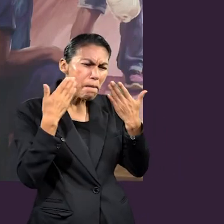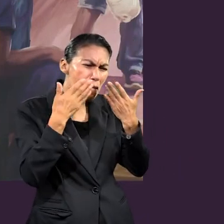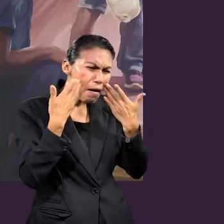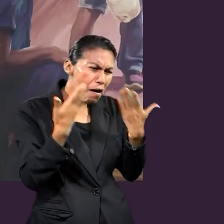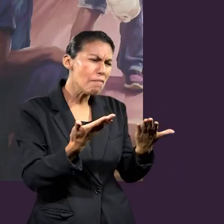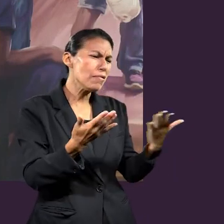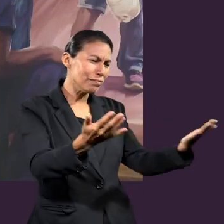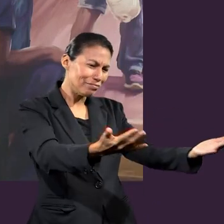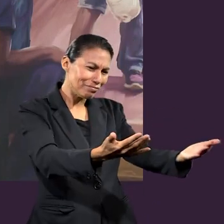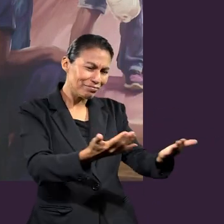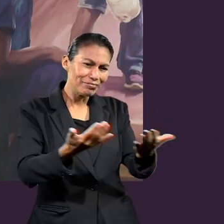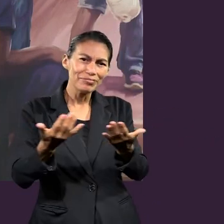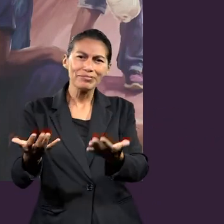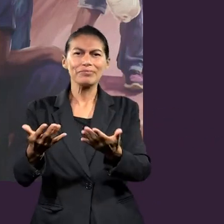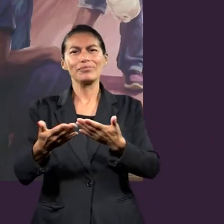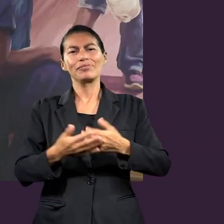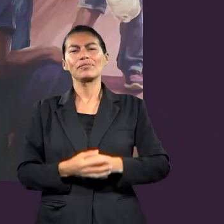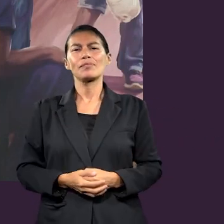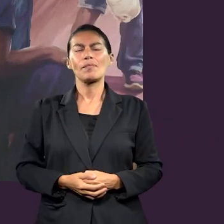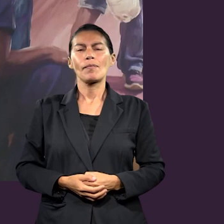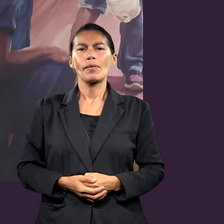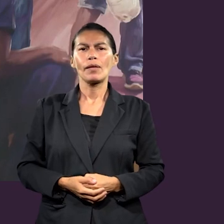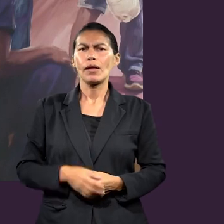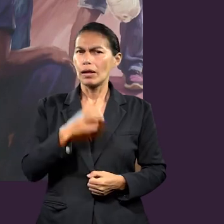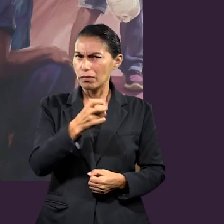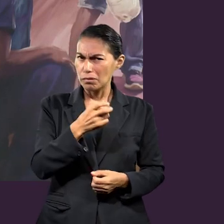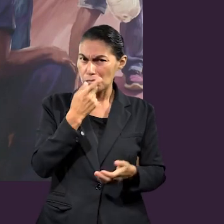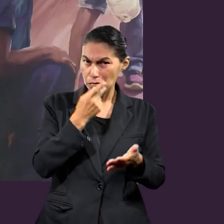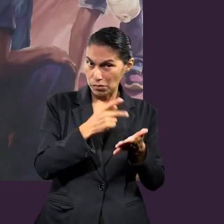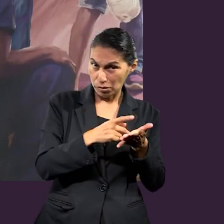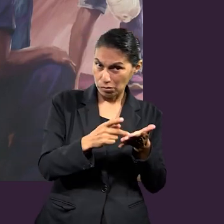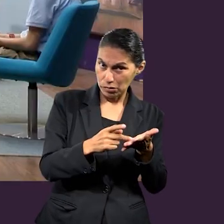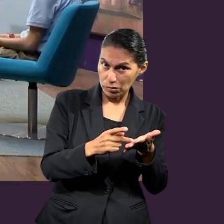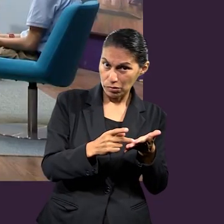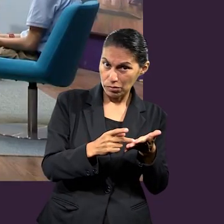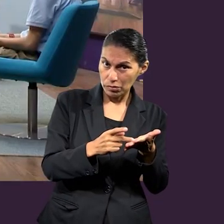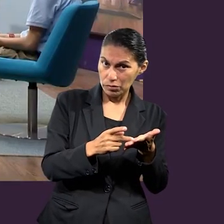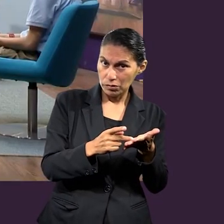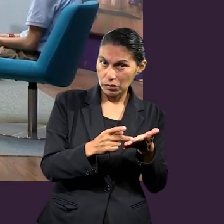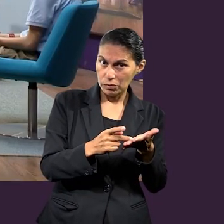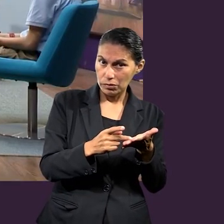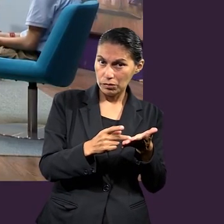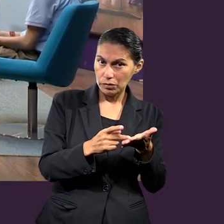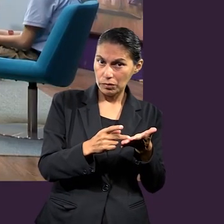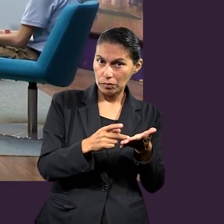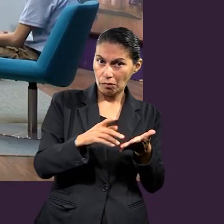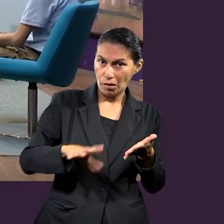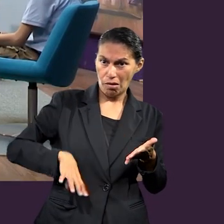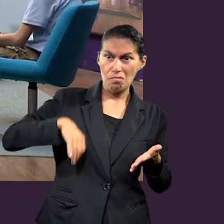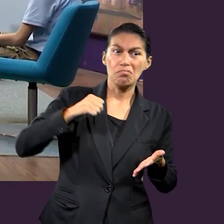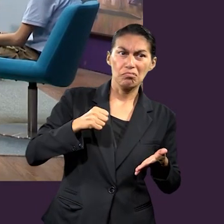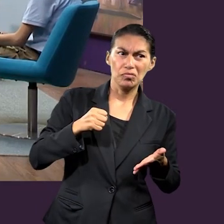pues, abrir otras oportunidades a los esclavos. Entonces, Pablo no tenía en mente